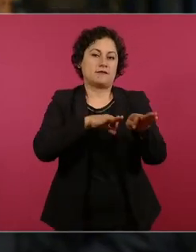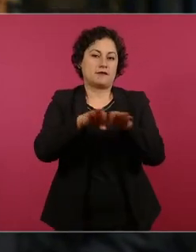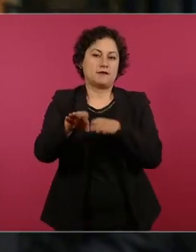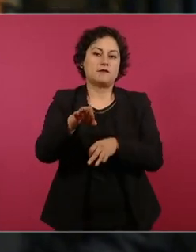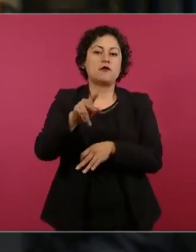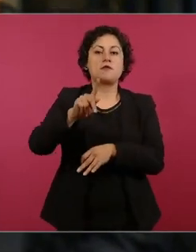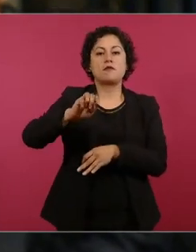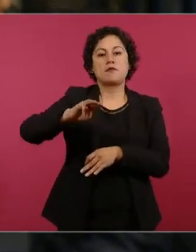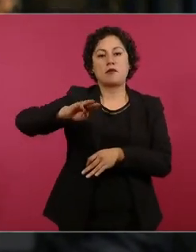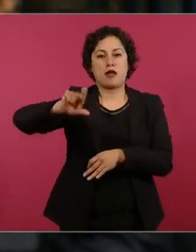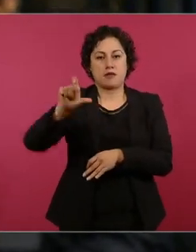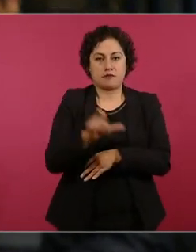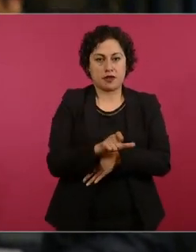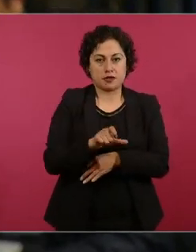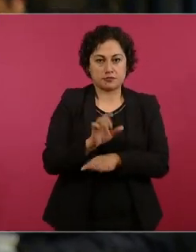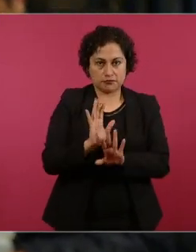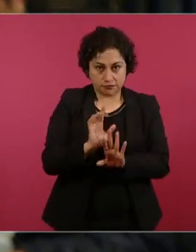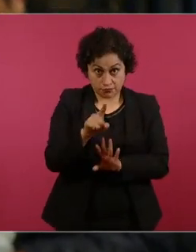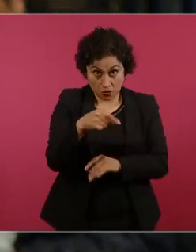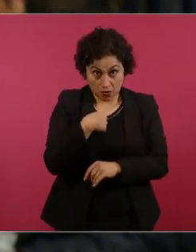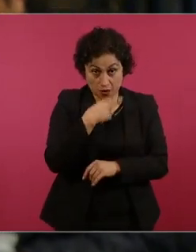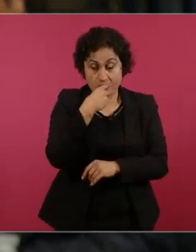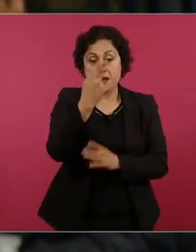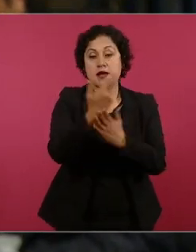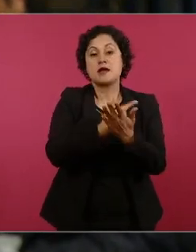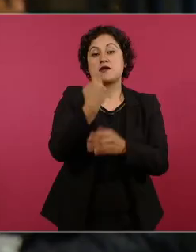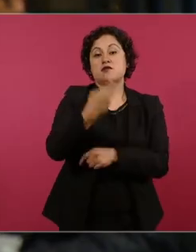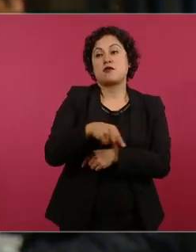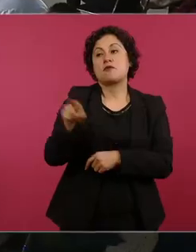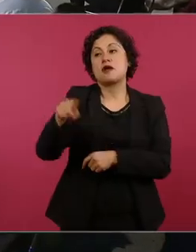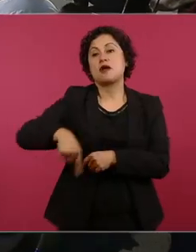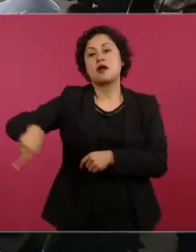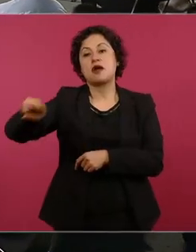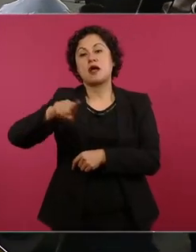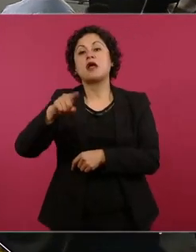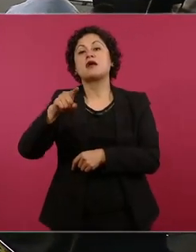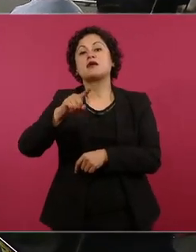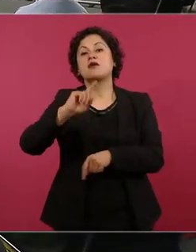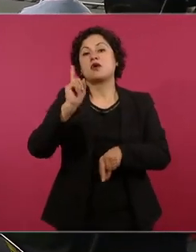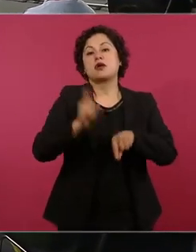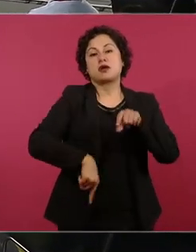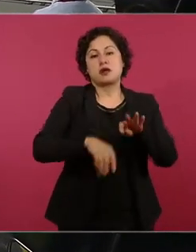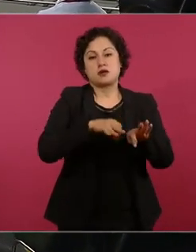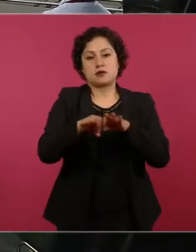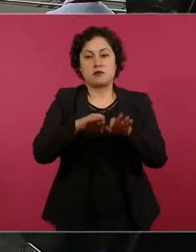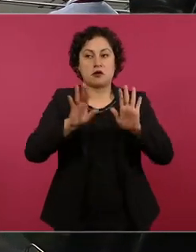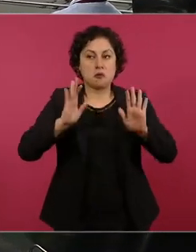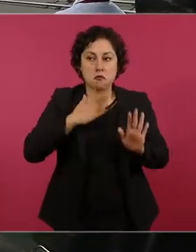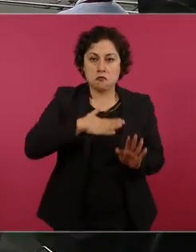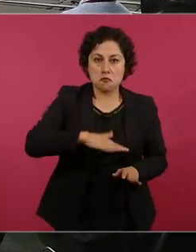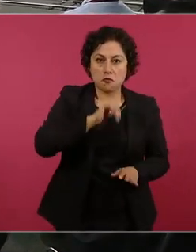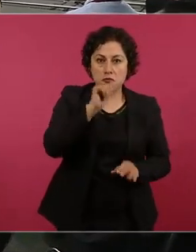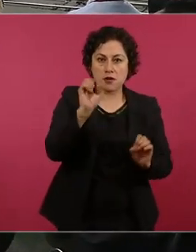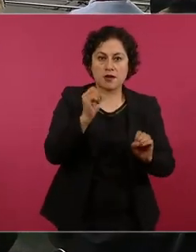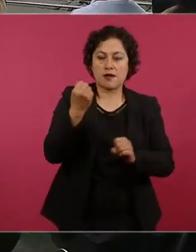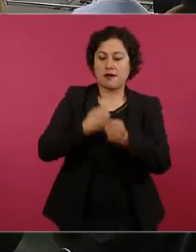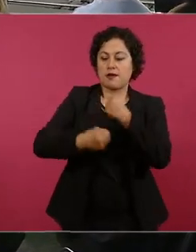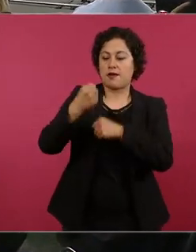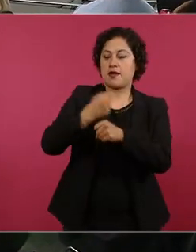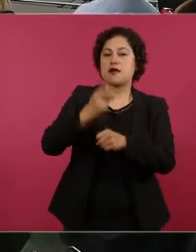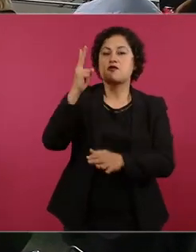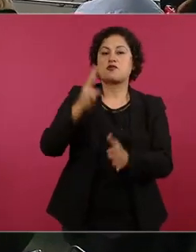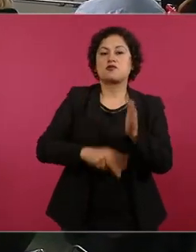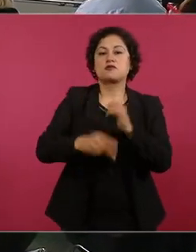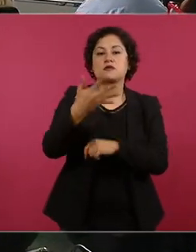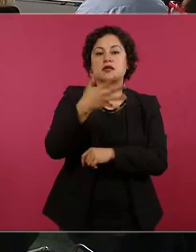nombres que fueron cesados de manera injustificada desde el año 2010 porque